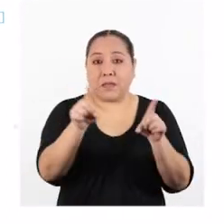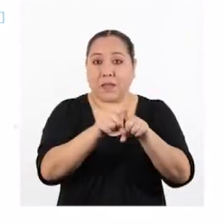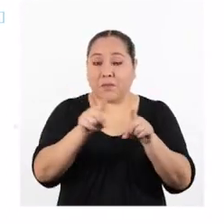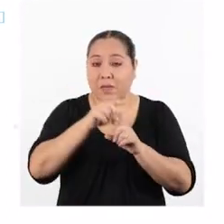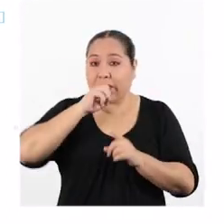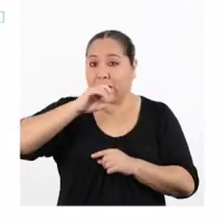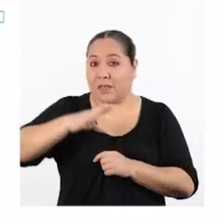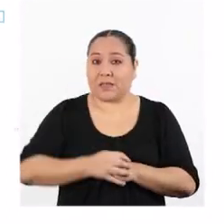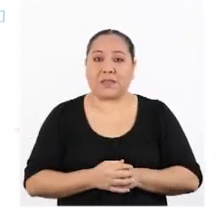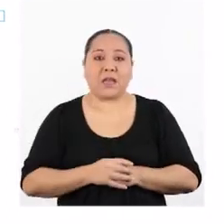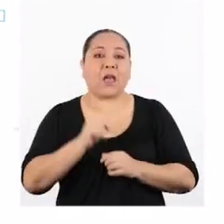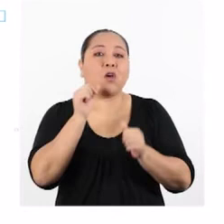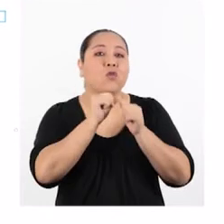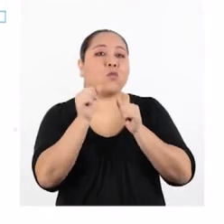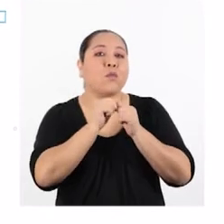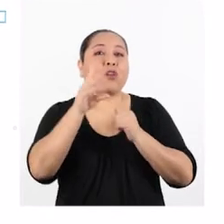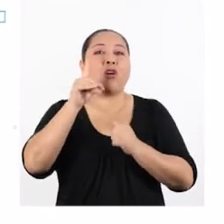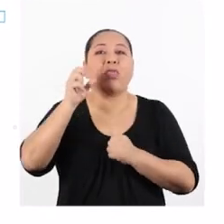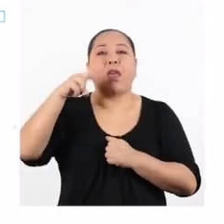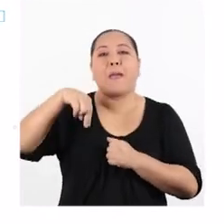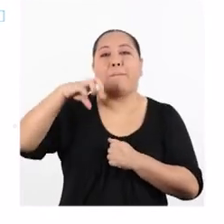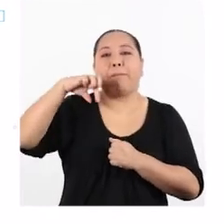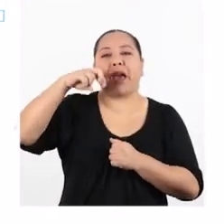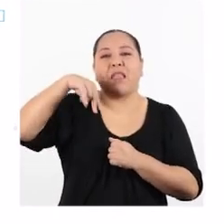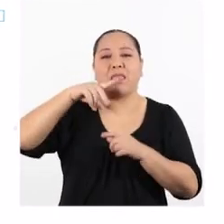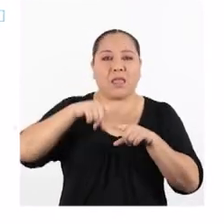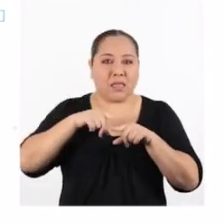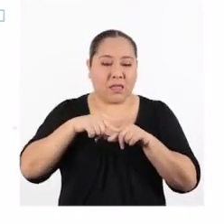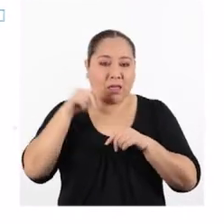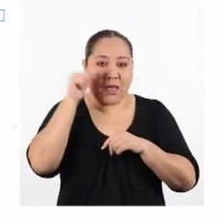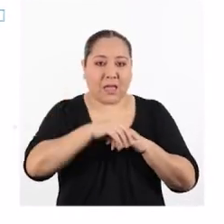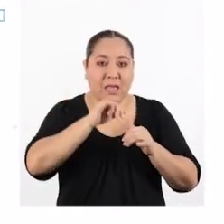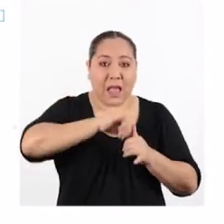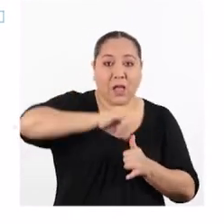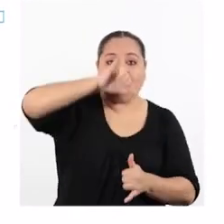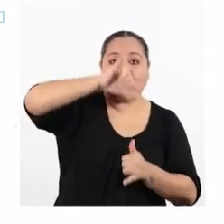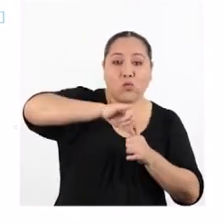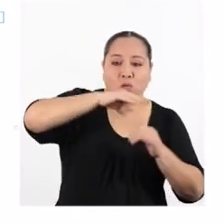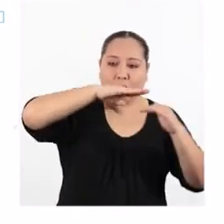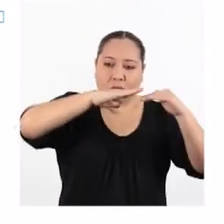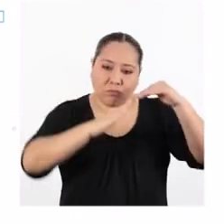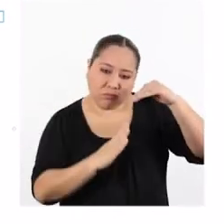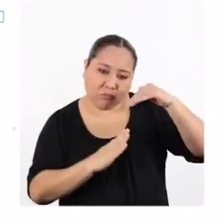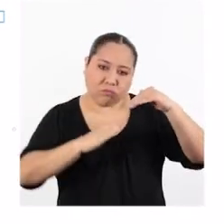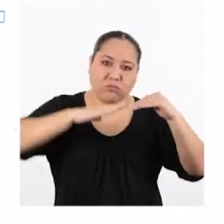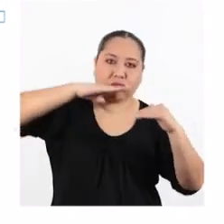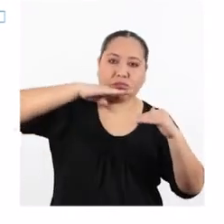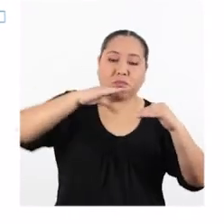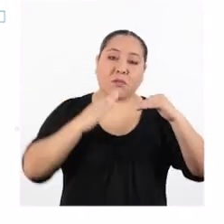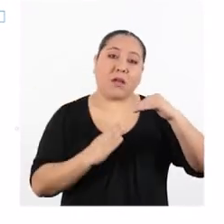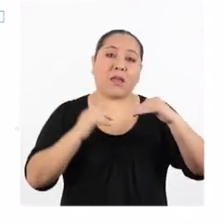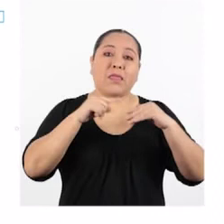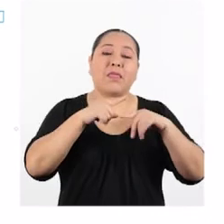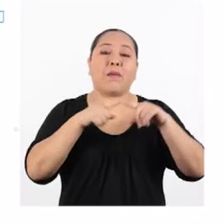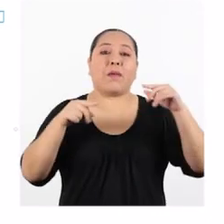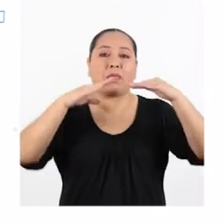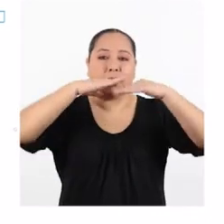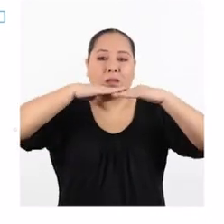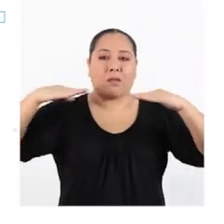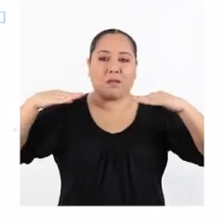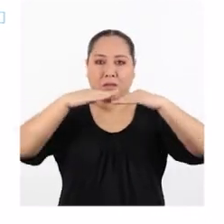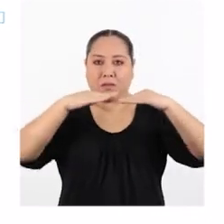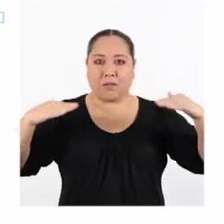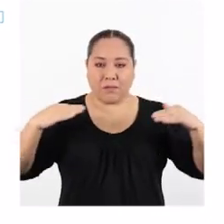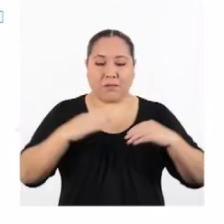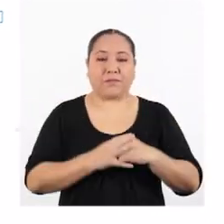indica la variable dependiente, que es la altura que alcanza la palanca respecto a su posición de equilibrio